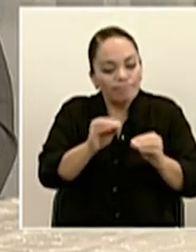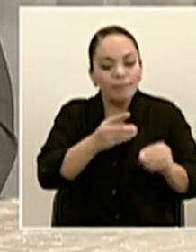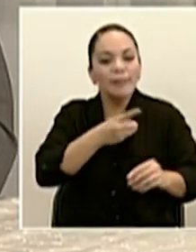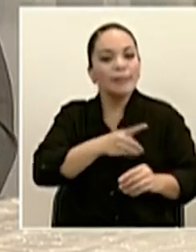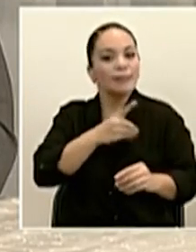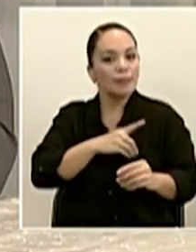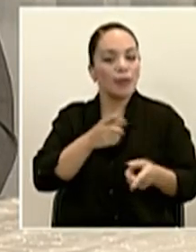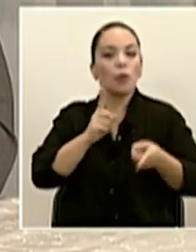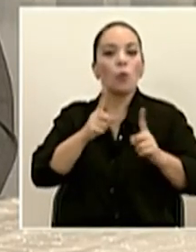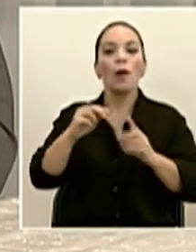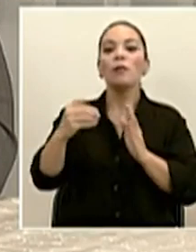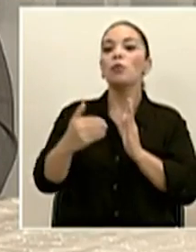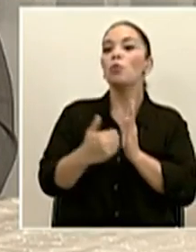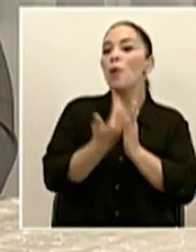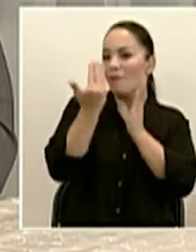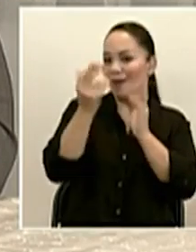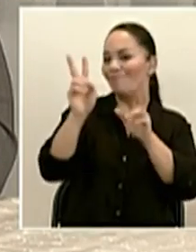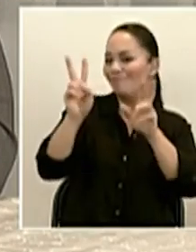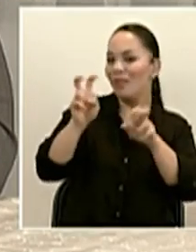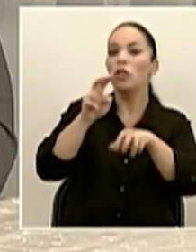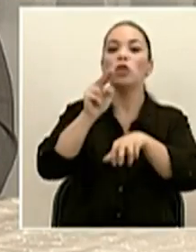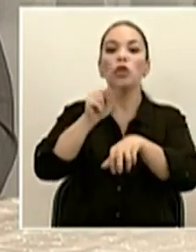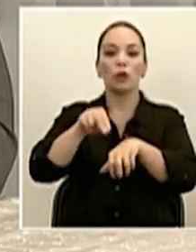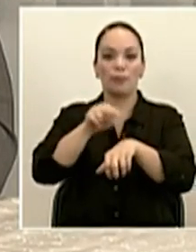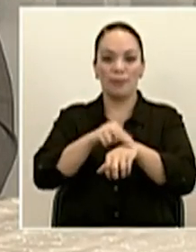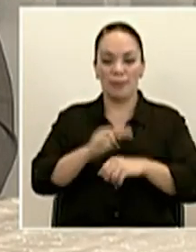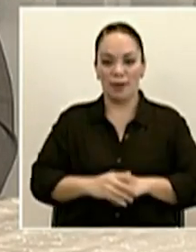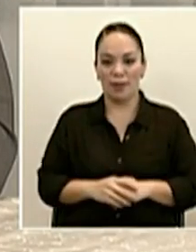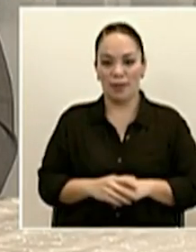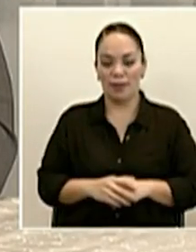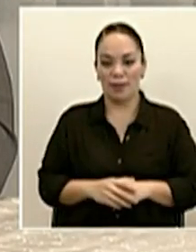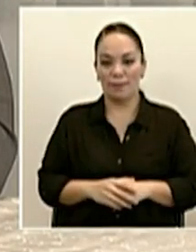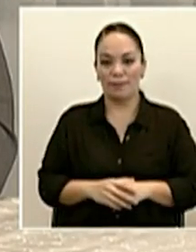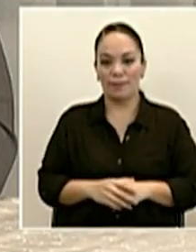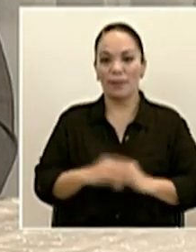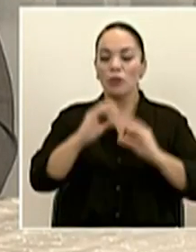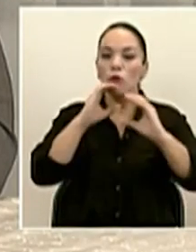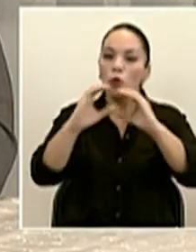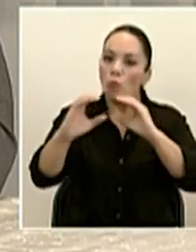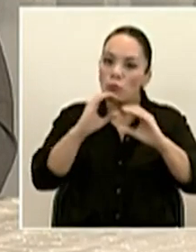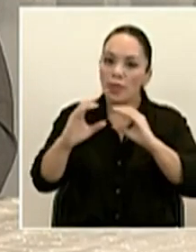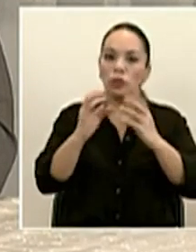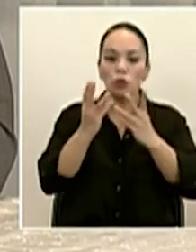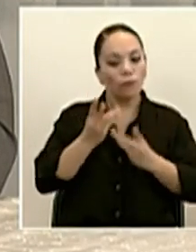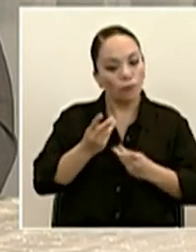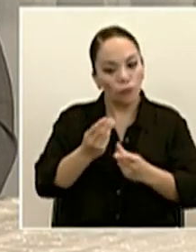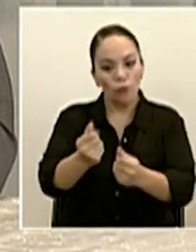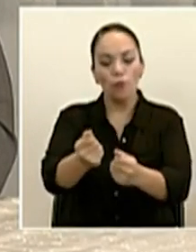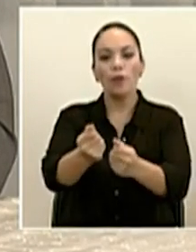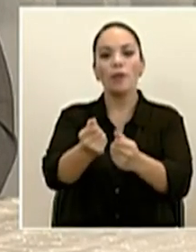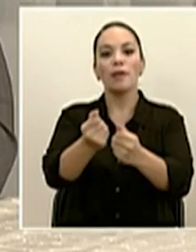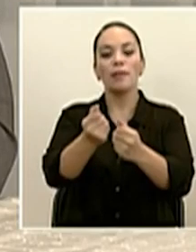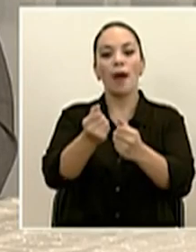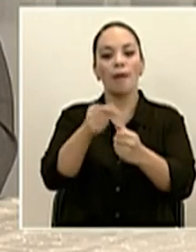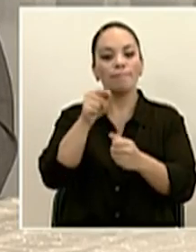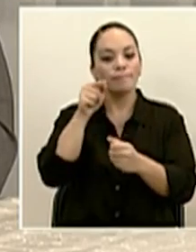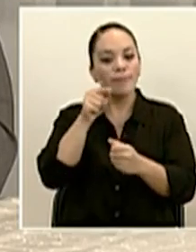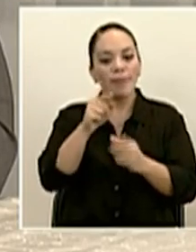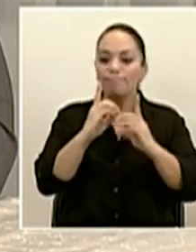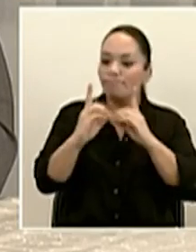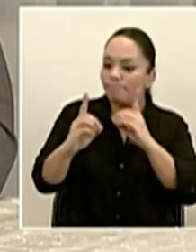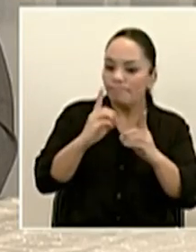nueva normalidad. Entonces, esa comunicación ha sido fluida. Allí han participado los distintos